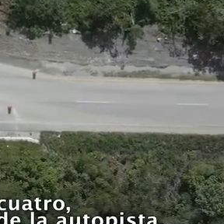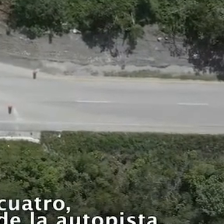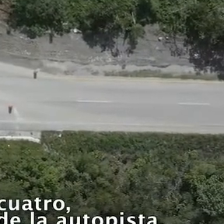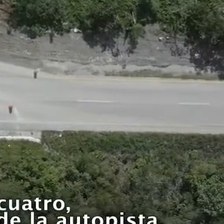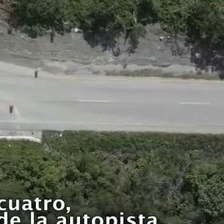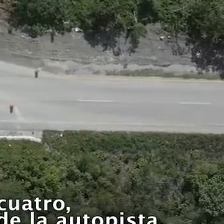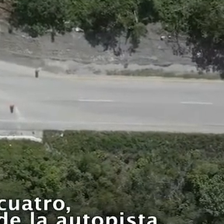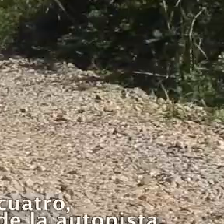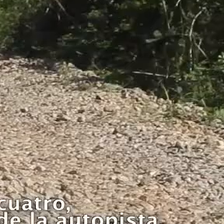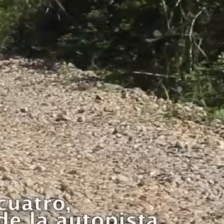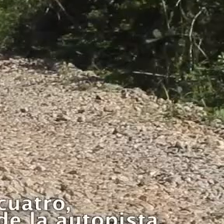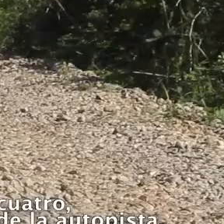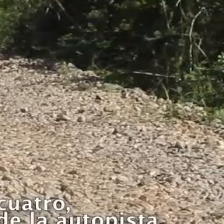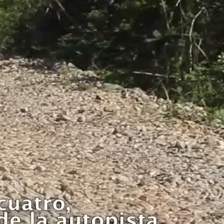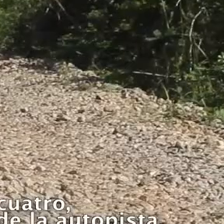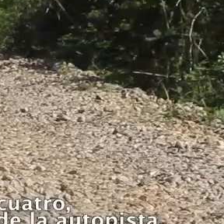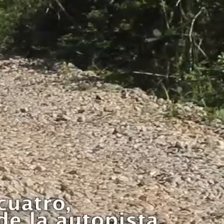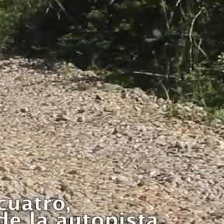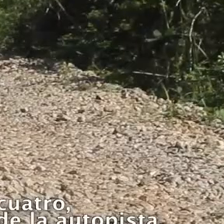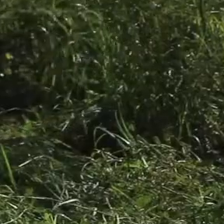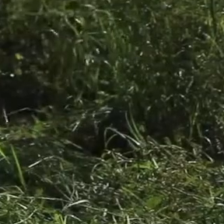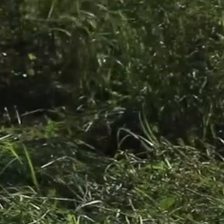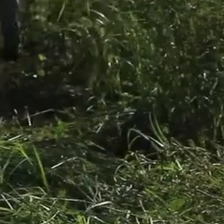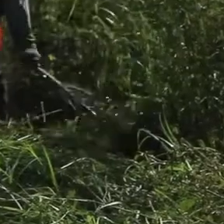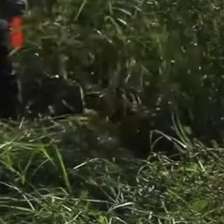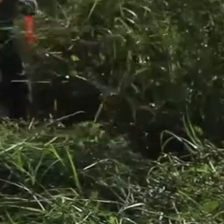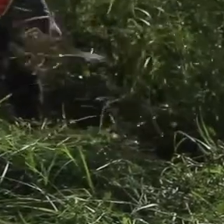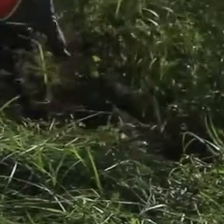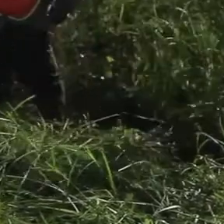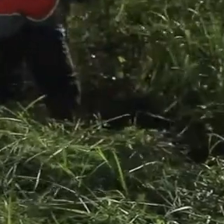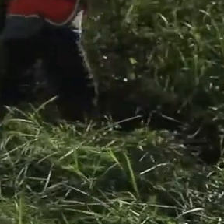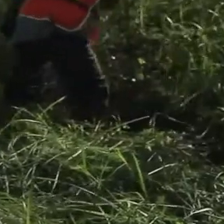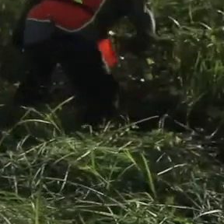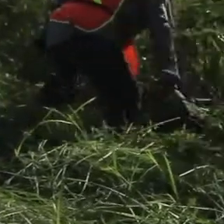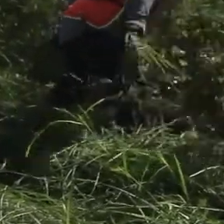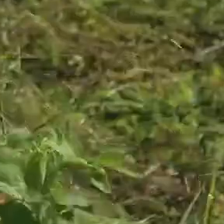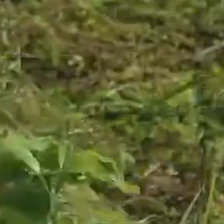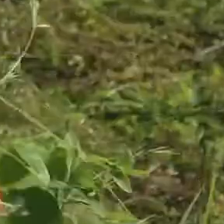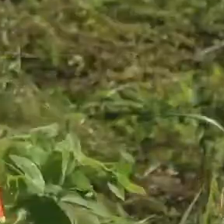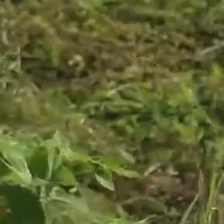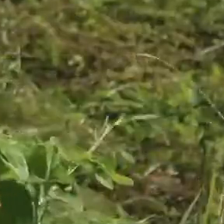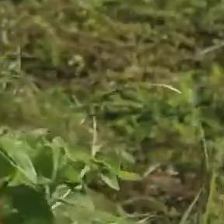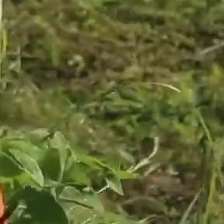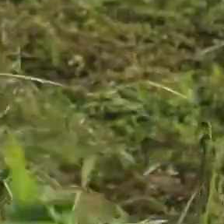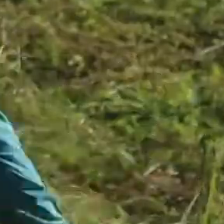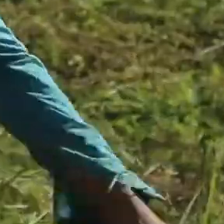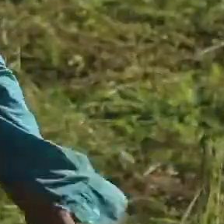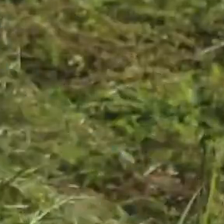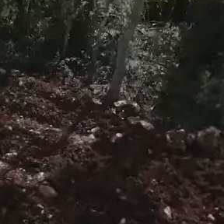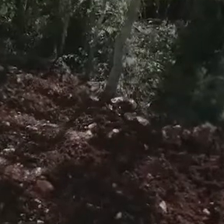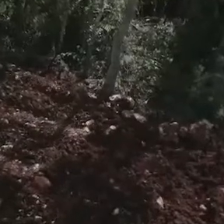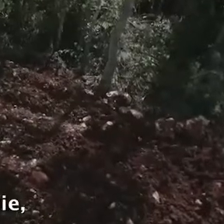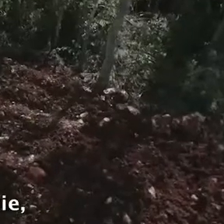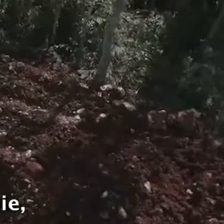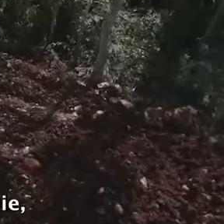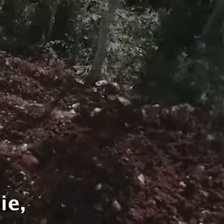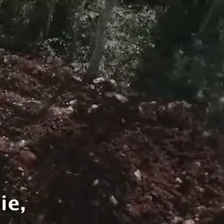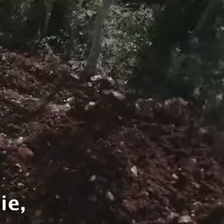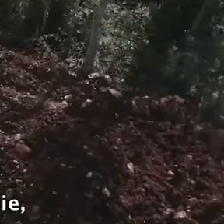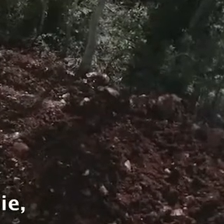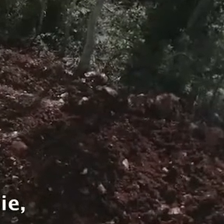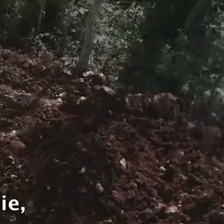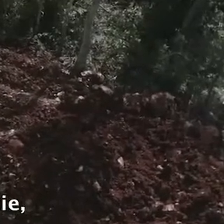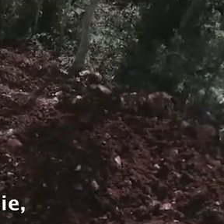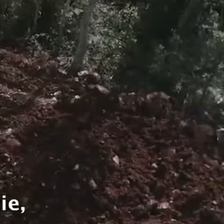completamente la vocación de la autopista. 1. Desmonte. Retirar el material vegetal. 2.